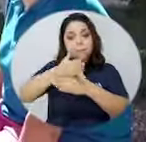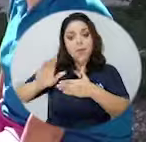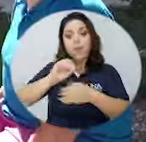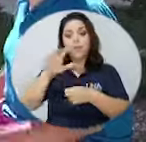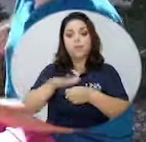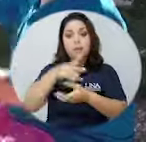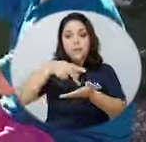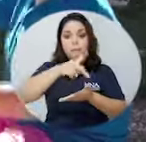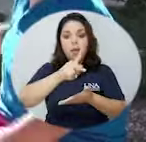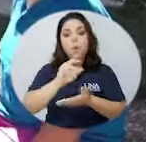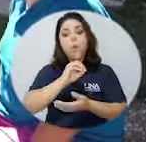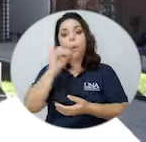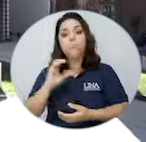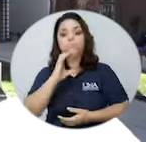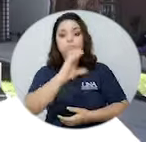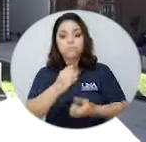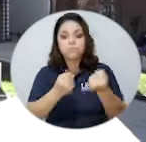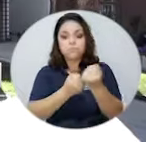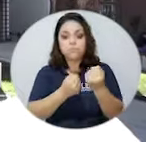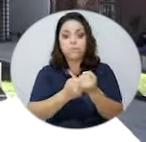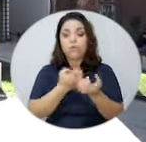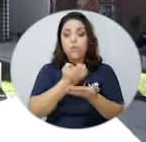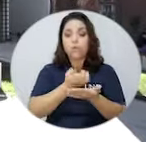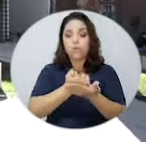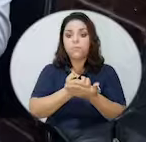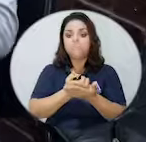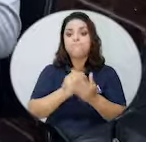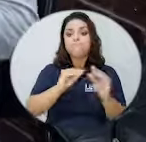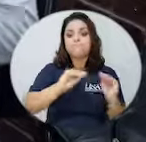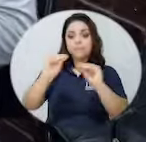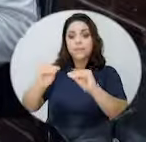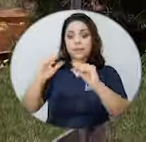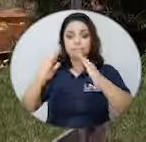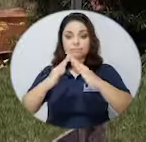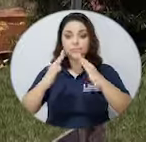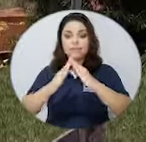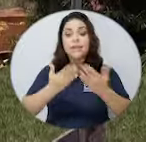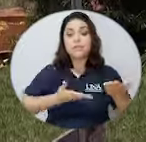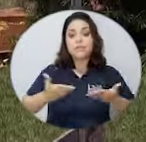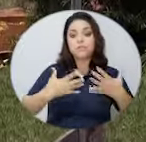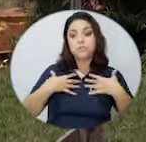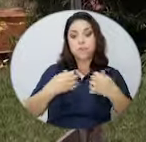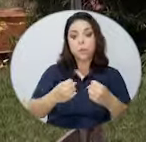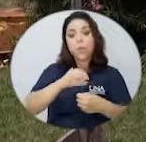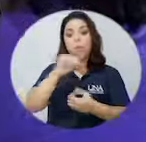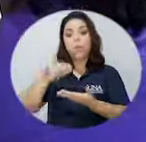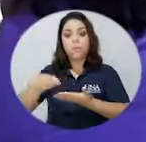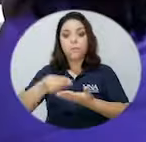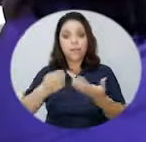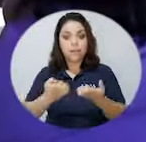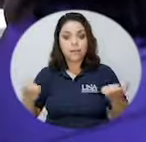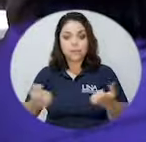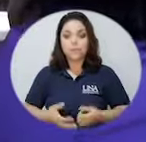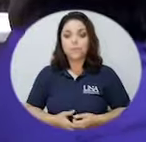económico, residencias, servicios de salud y compra de equipo. Otro estímulo